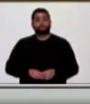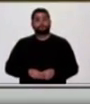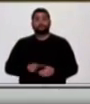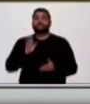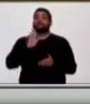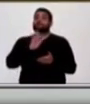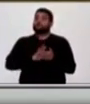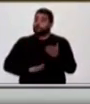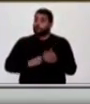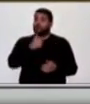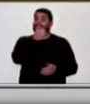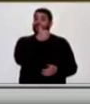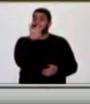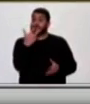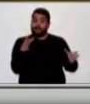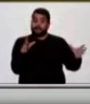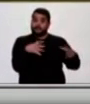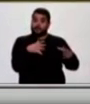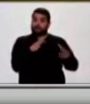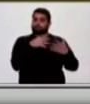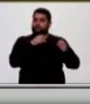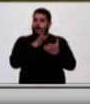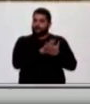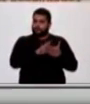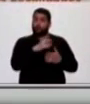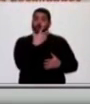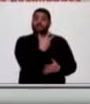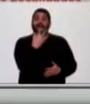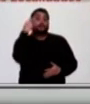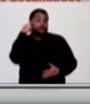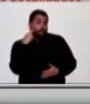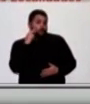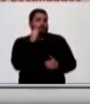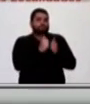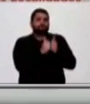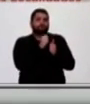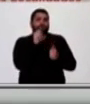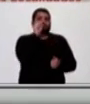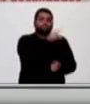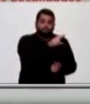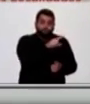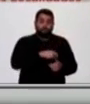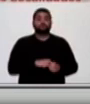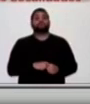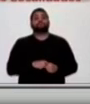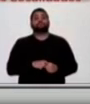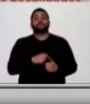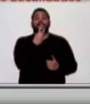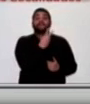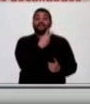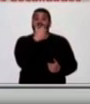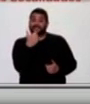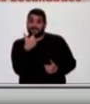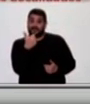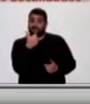Respecto a los 63 casos nuevos, 39 son de la localidad de Rosario, de los cuales 26